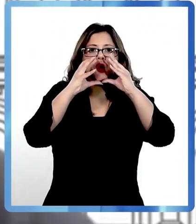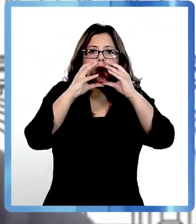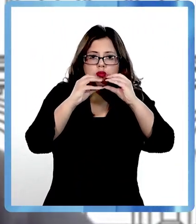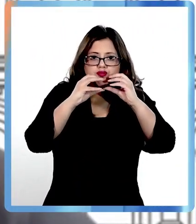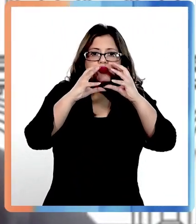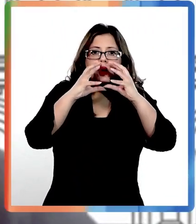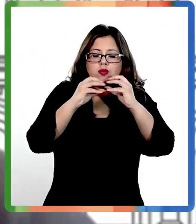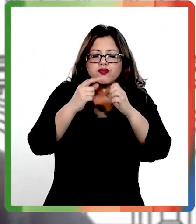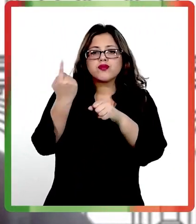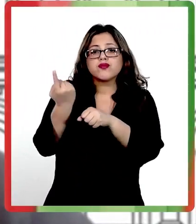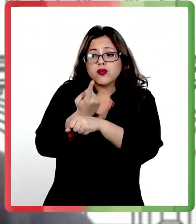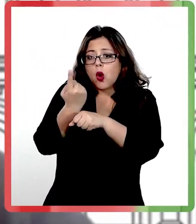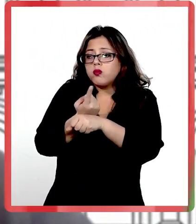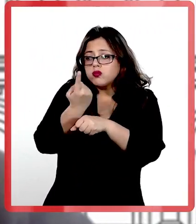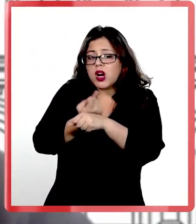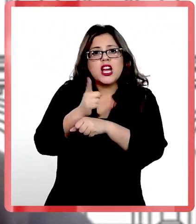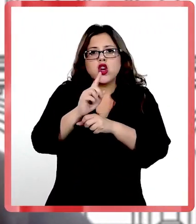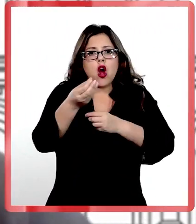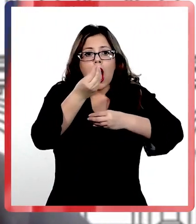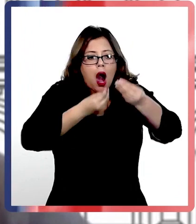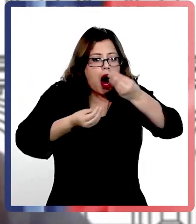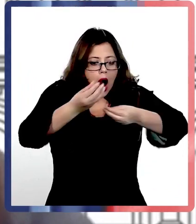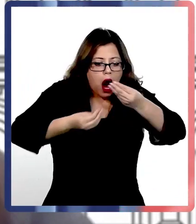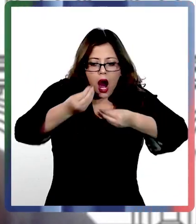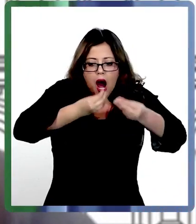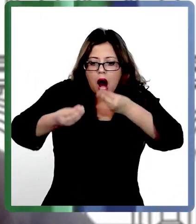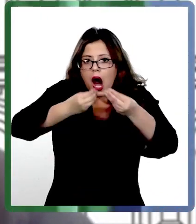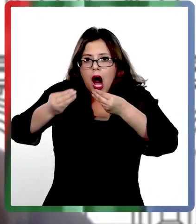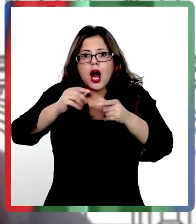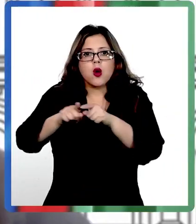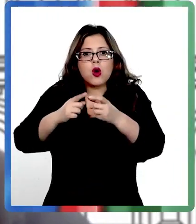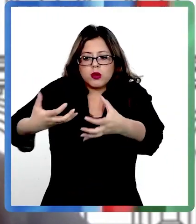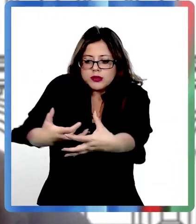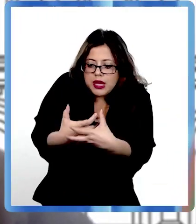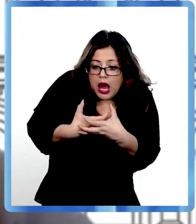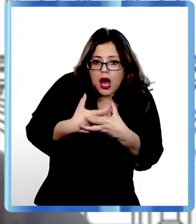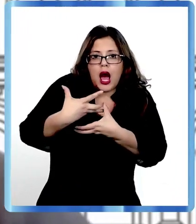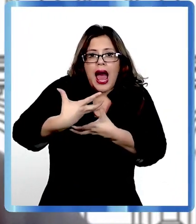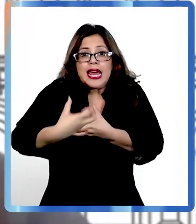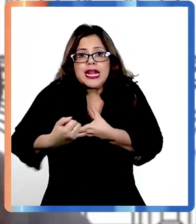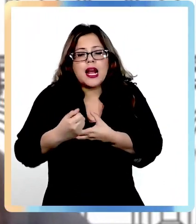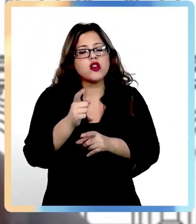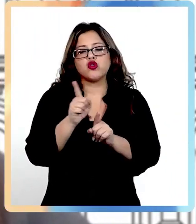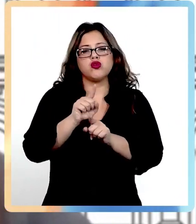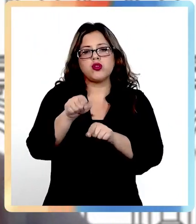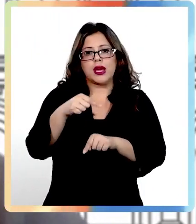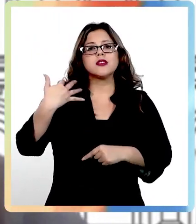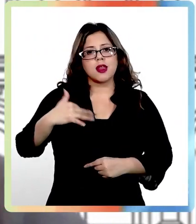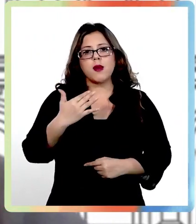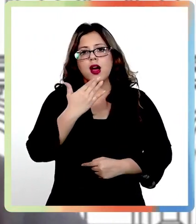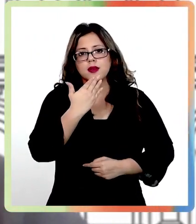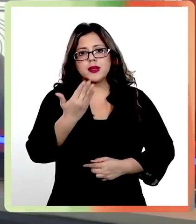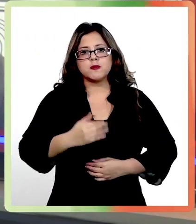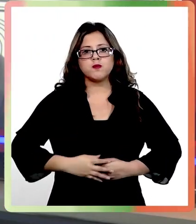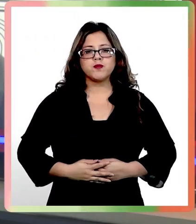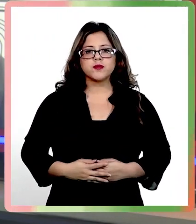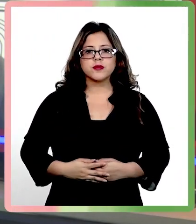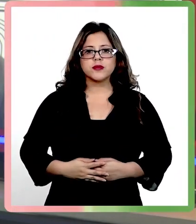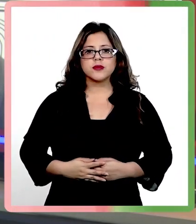conversar. Y no comer como si nos fueran a quitar la otra porción. Yo creo que eso también es importante.